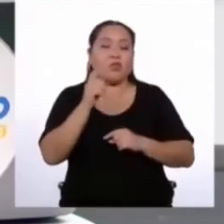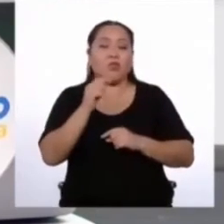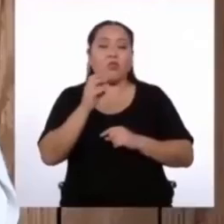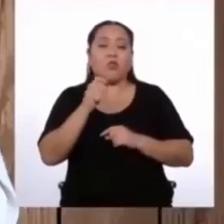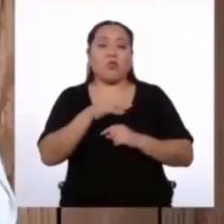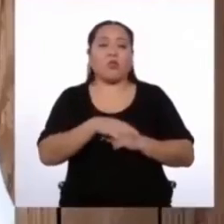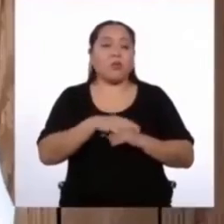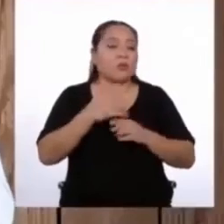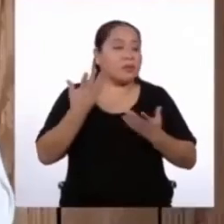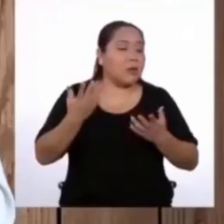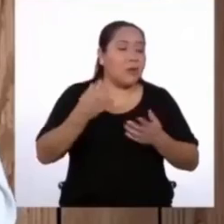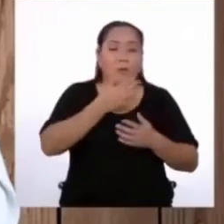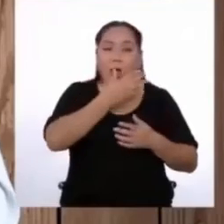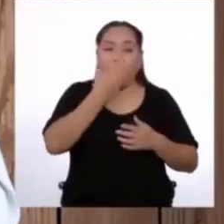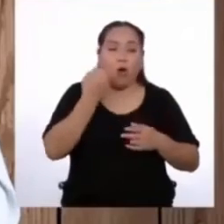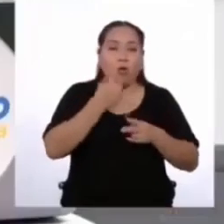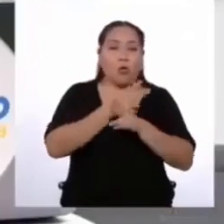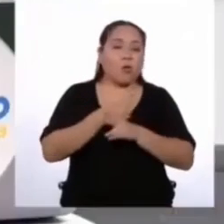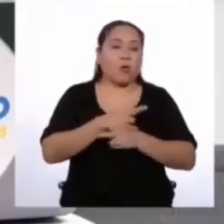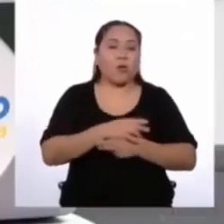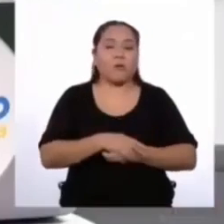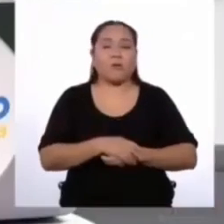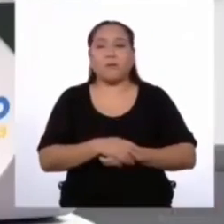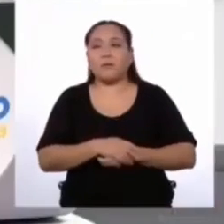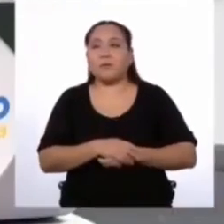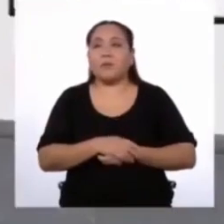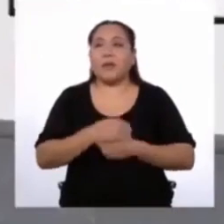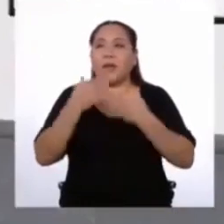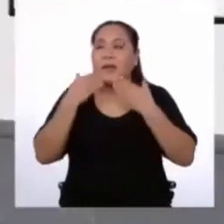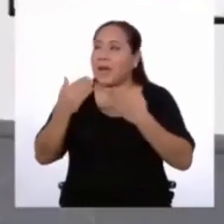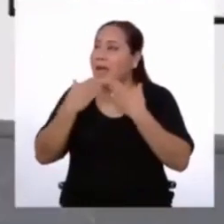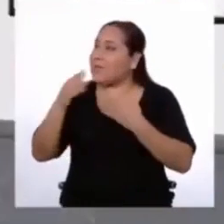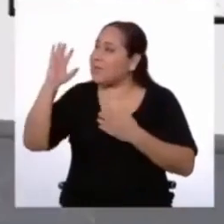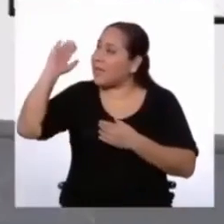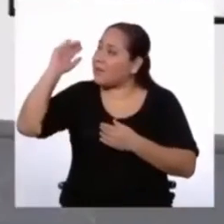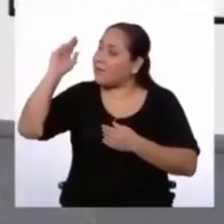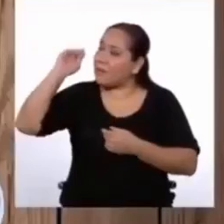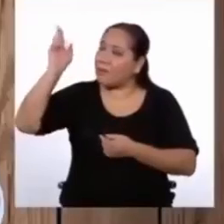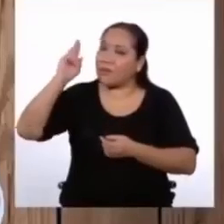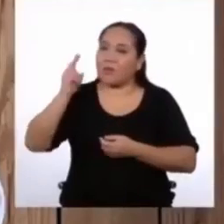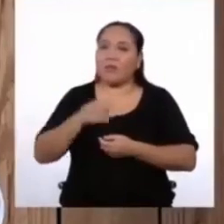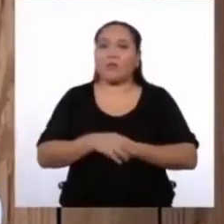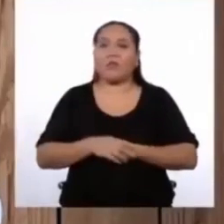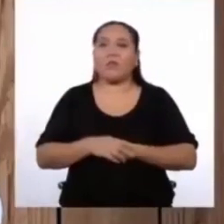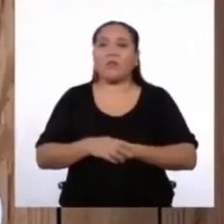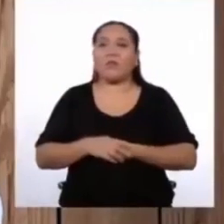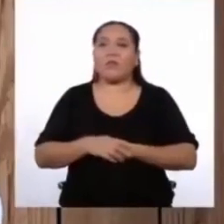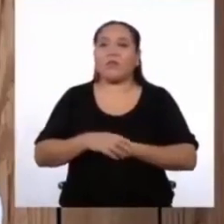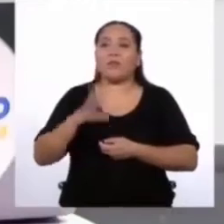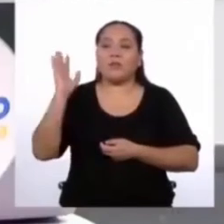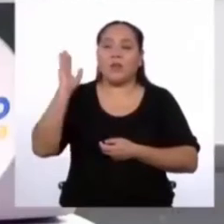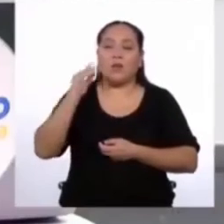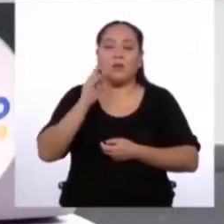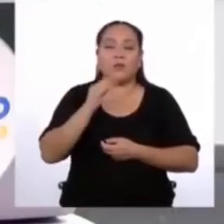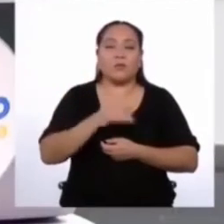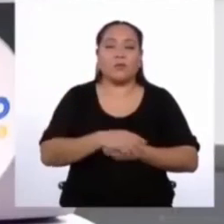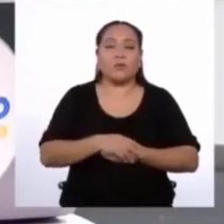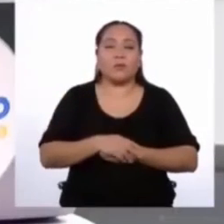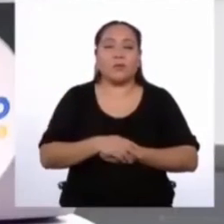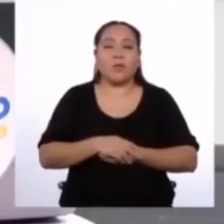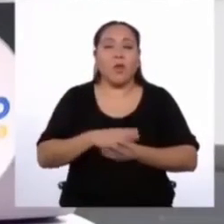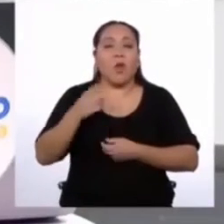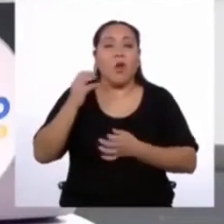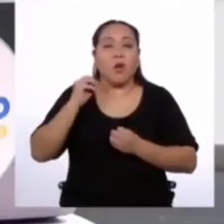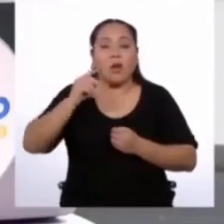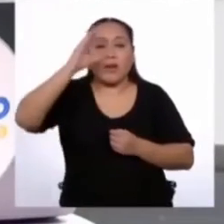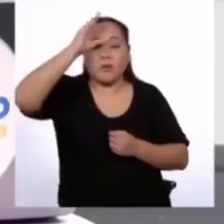cuidado. De eso se trata, Jonathan. Gracias por todo. ¡Chao, profesor Wilber! ¡Chao, Jonathan! Bueno, chicas y